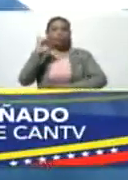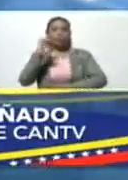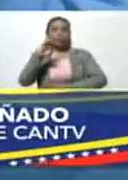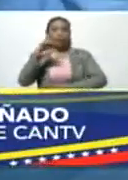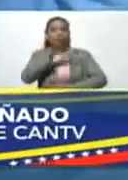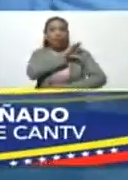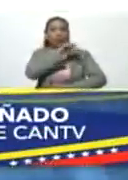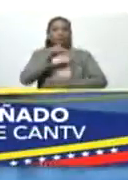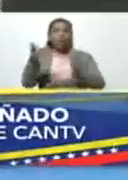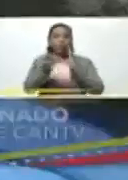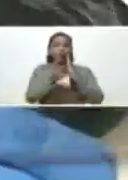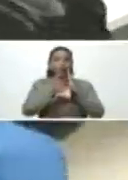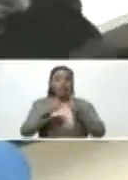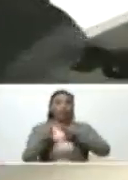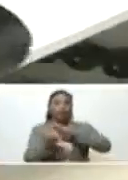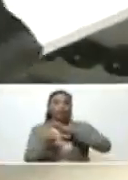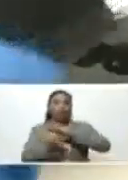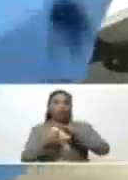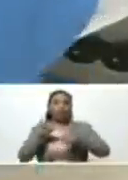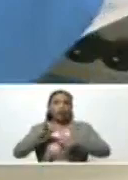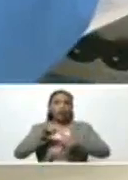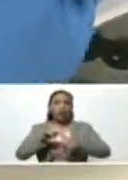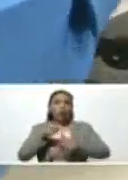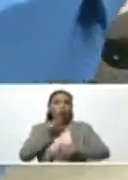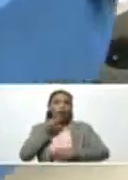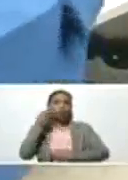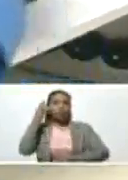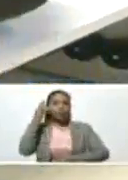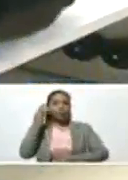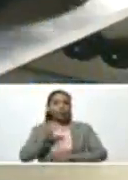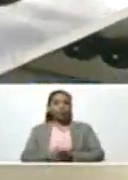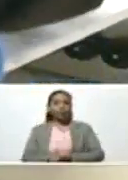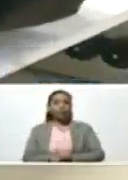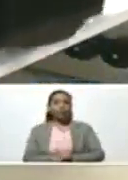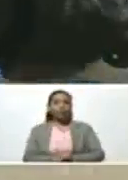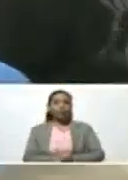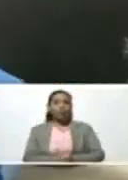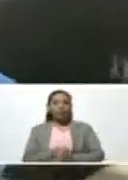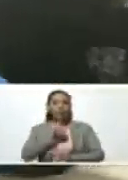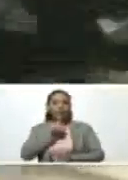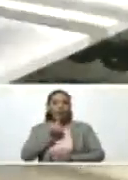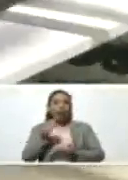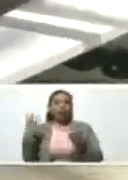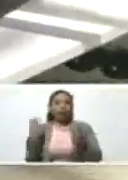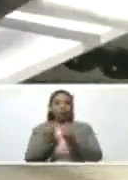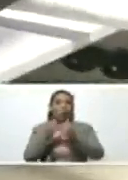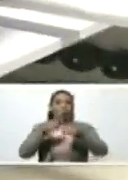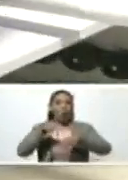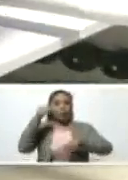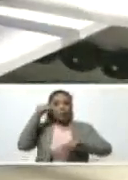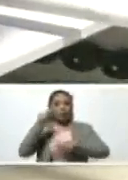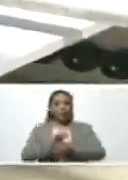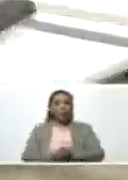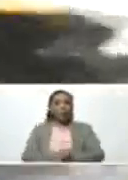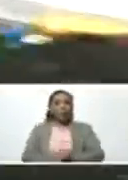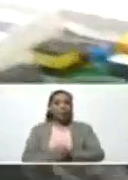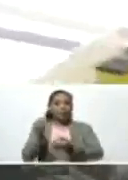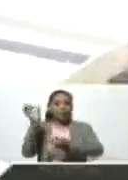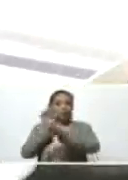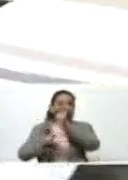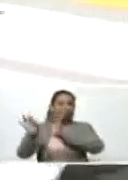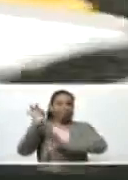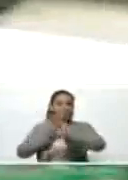técnica del Instituto de Ingeniería, joven mujer, ingeniera, quien nos acompaña el día de hoy y quien nos dará